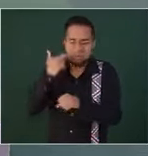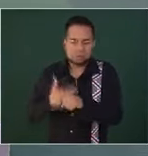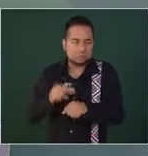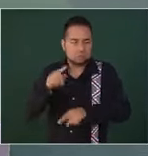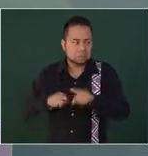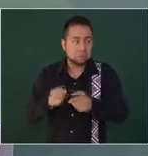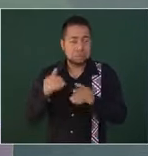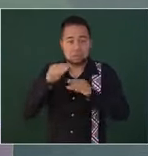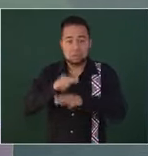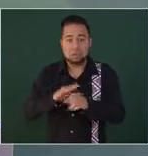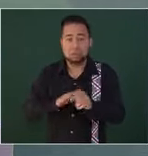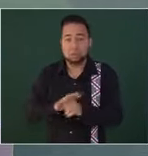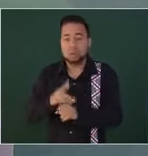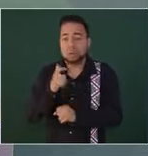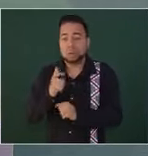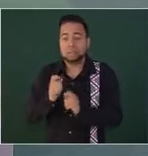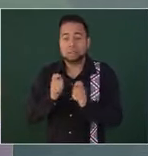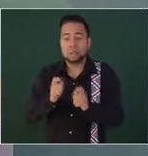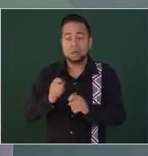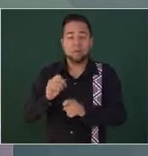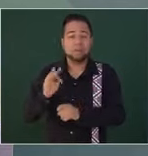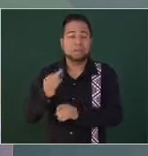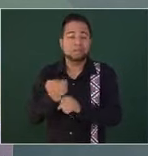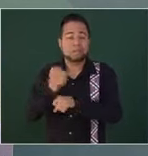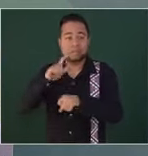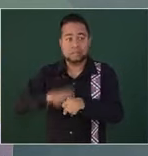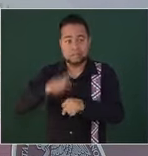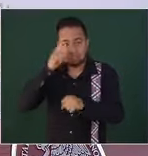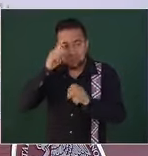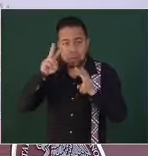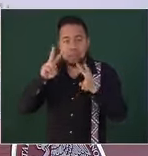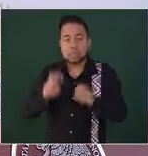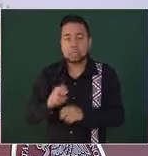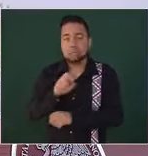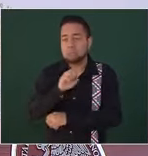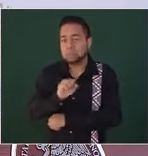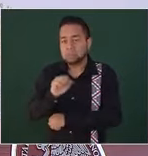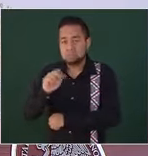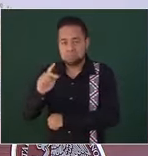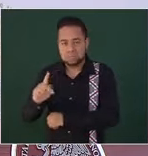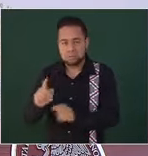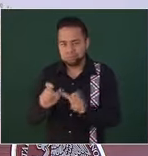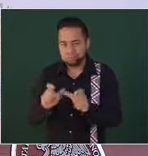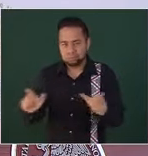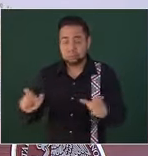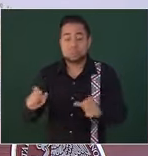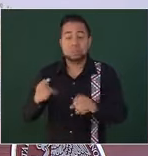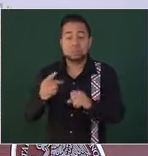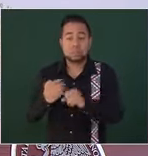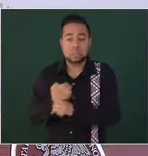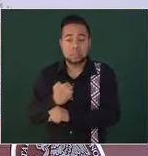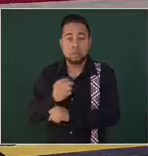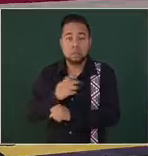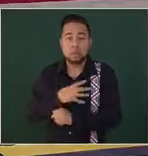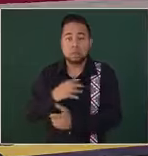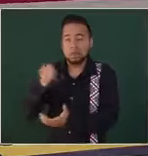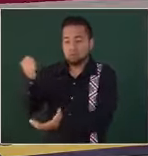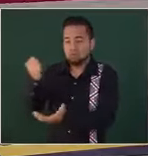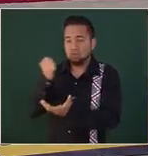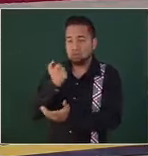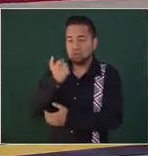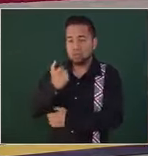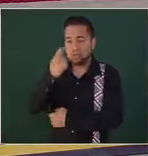En cuanto a la asignación de recursos federales y estatales en materia de seguridad pública, el Estado recibe del Fondo de